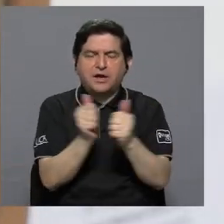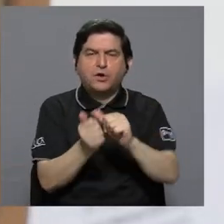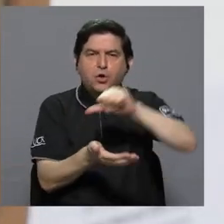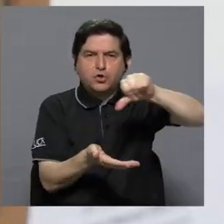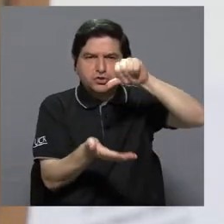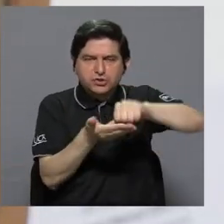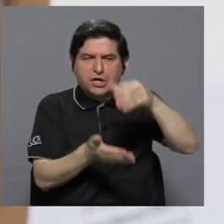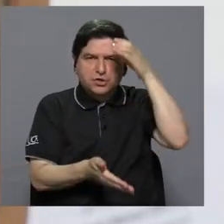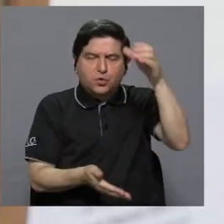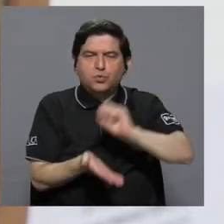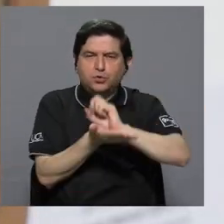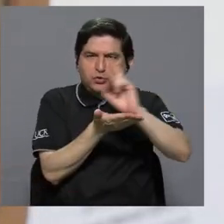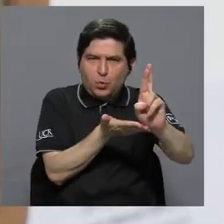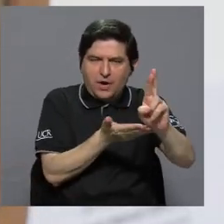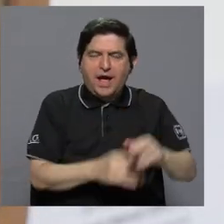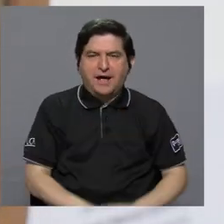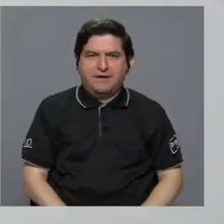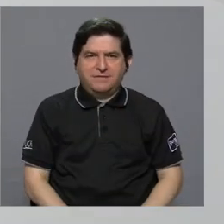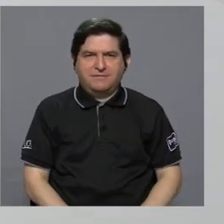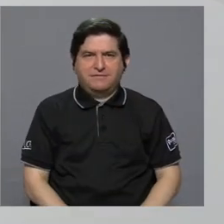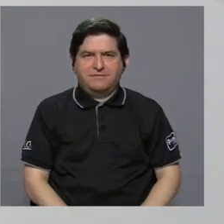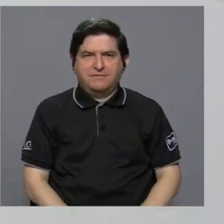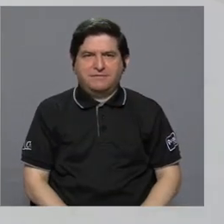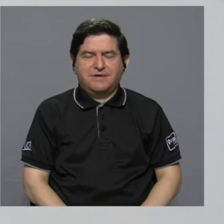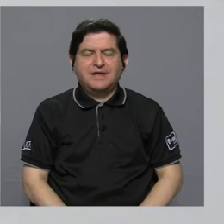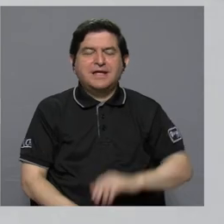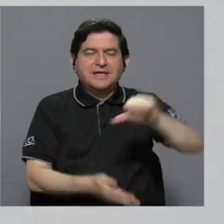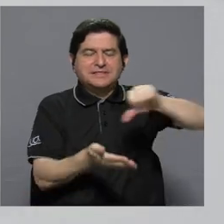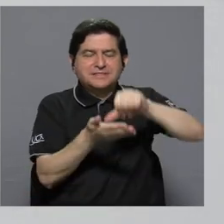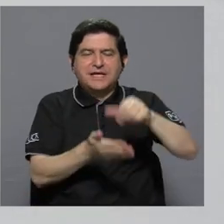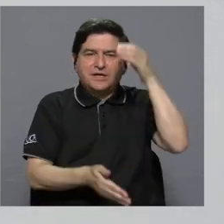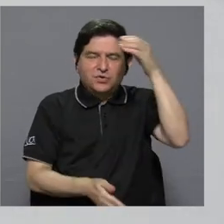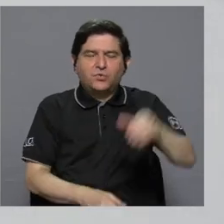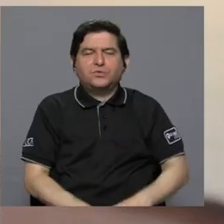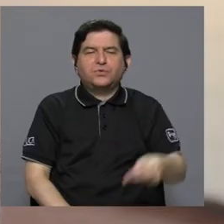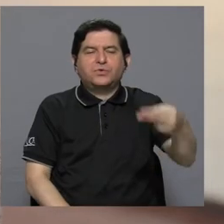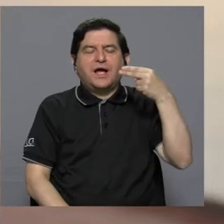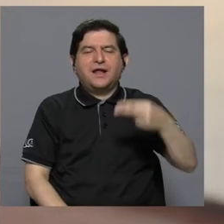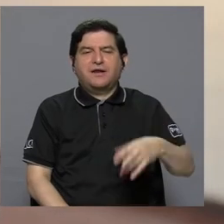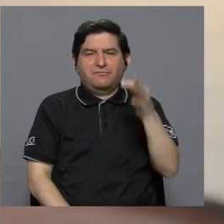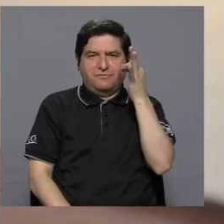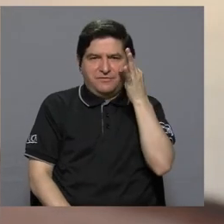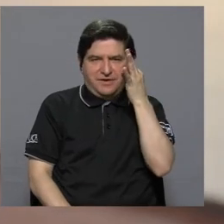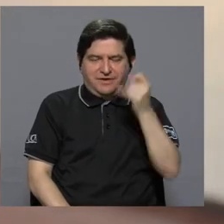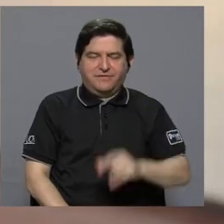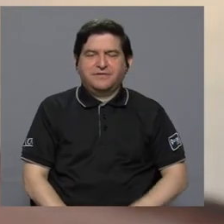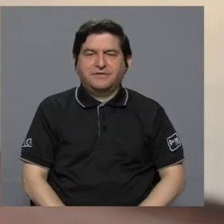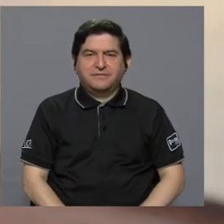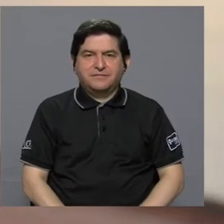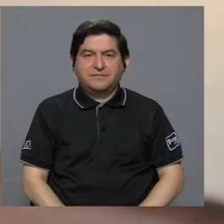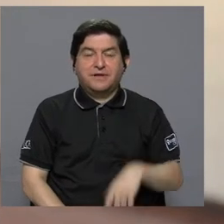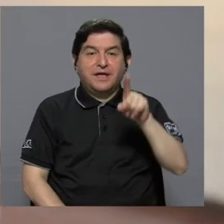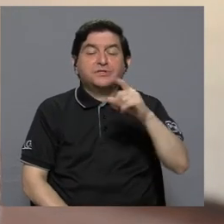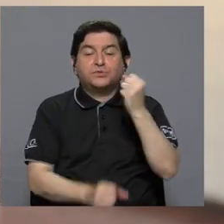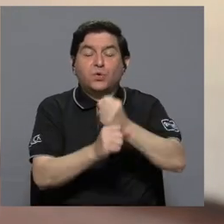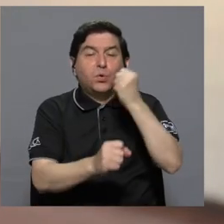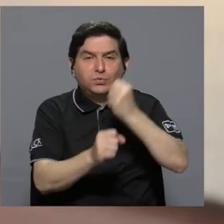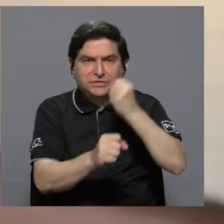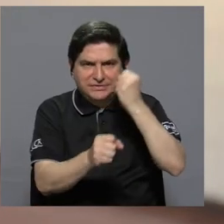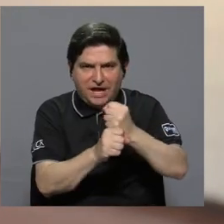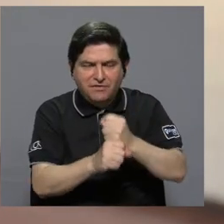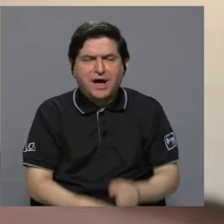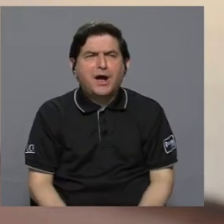Cultural de San Ramón, el Centro Cultural Histórico José Figueres Ferrer. Entonces se convirtió en un trabajo